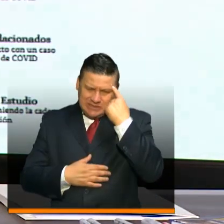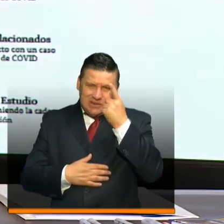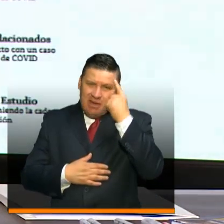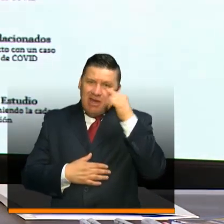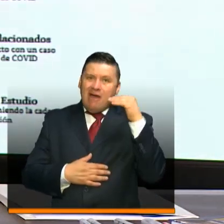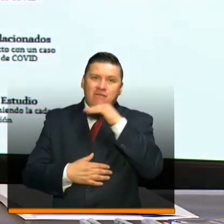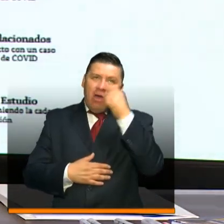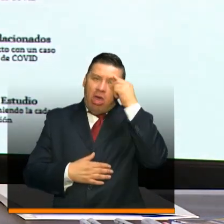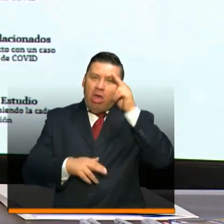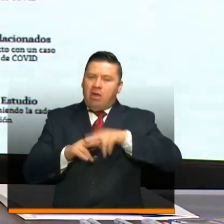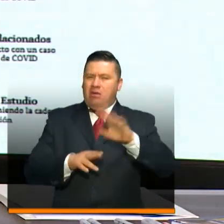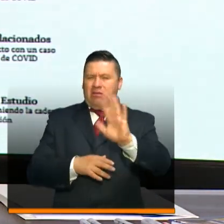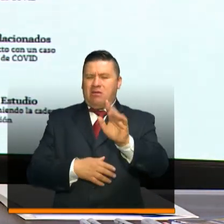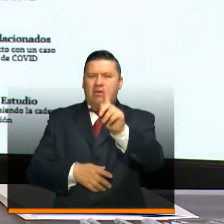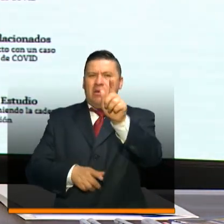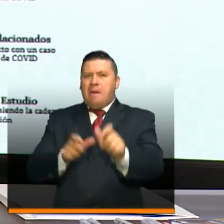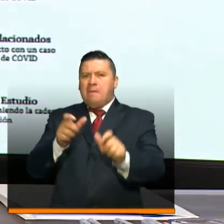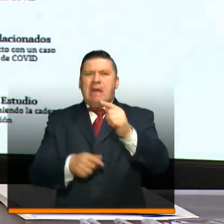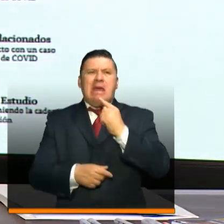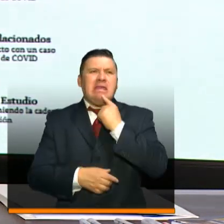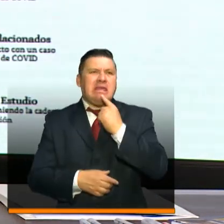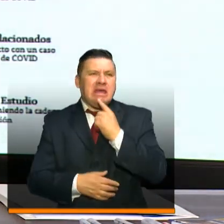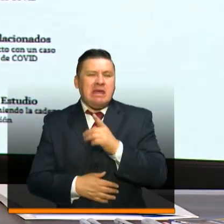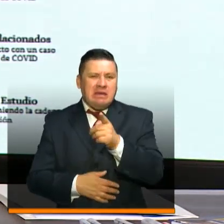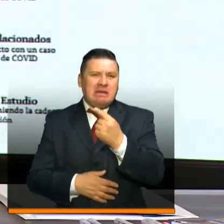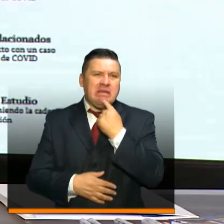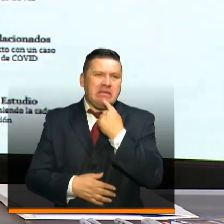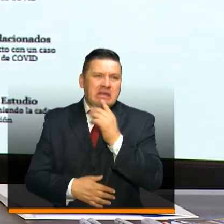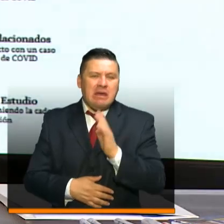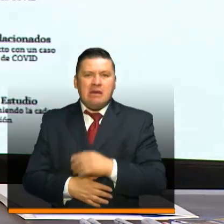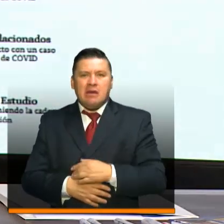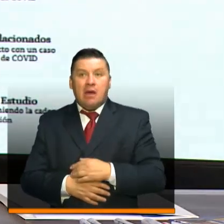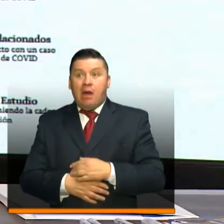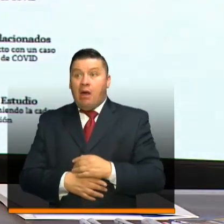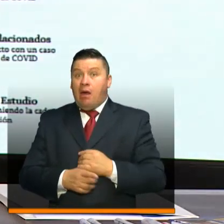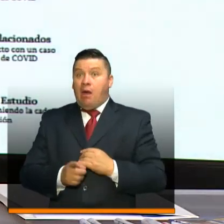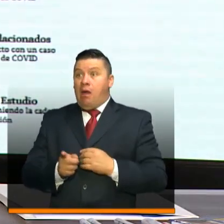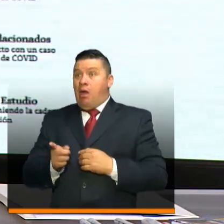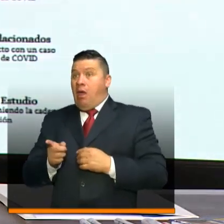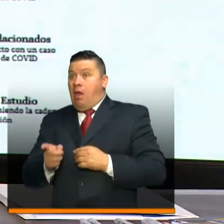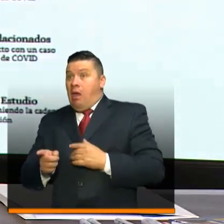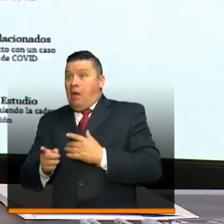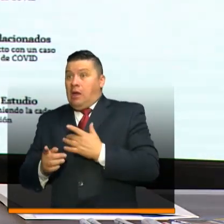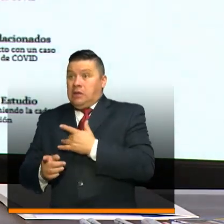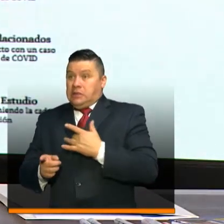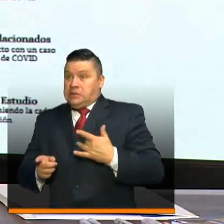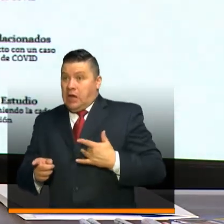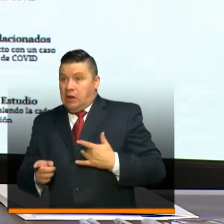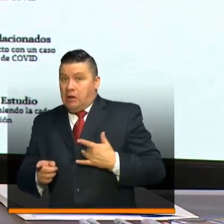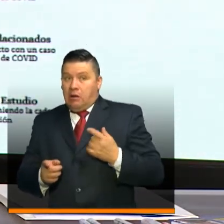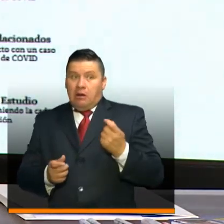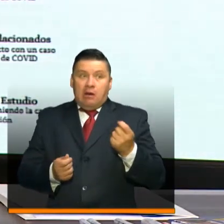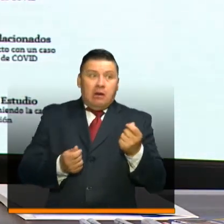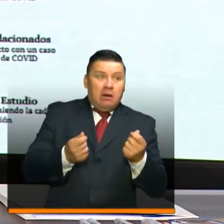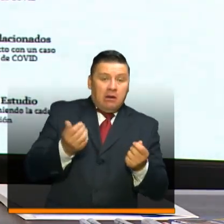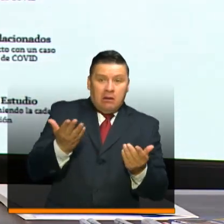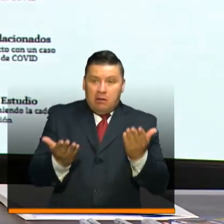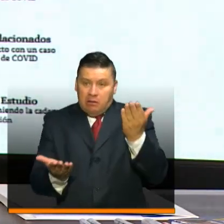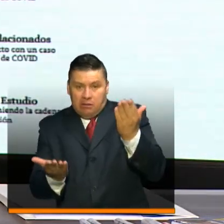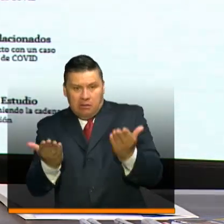un falso dilema. Muchas personas dicen que hay una dicotomía entre la salud y la economía.